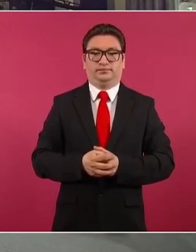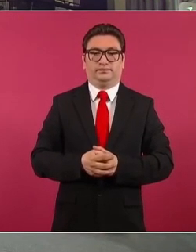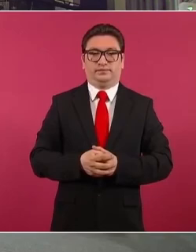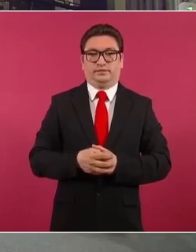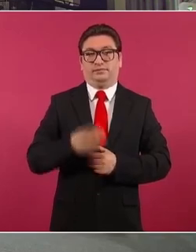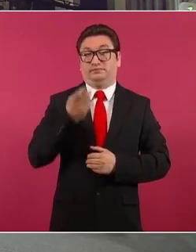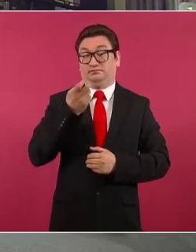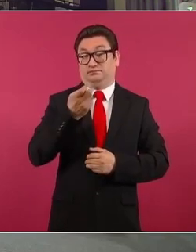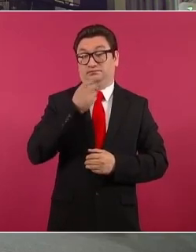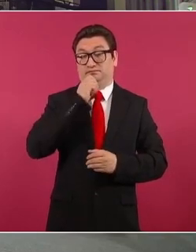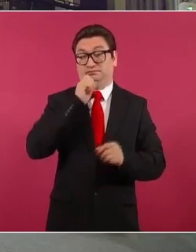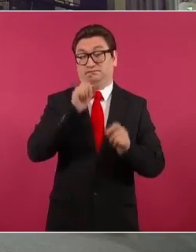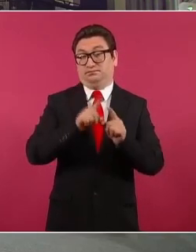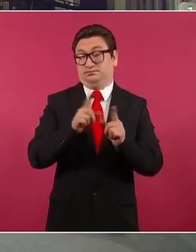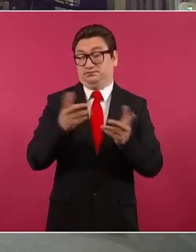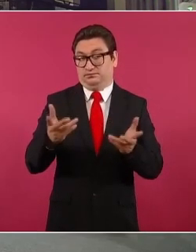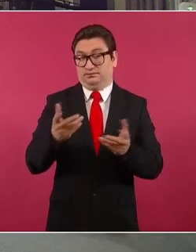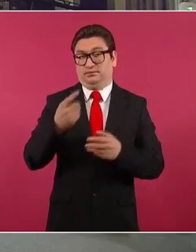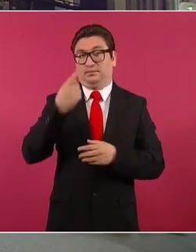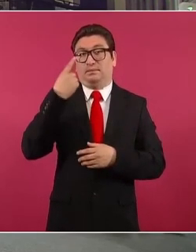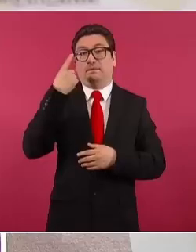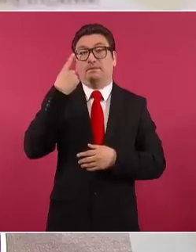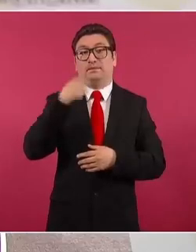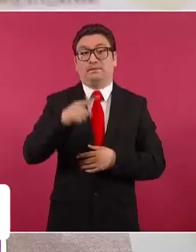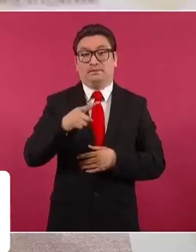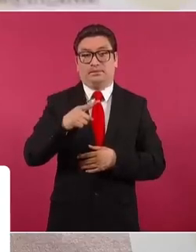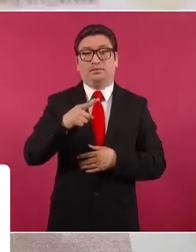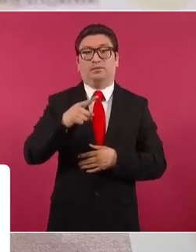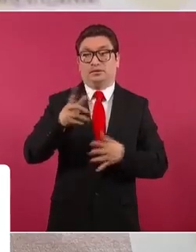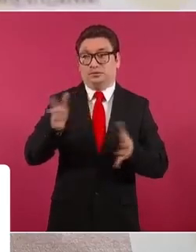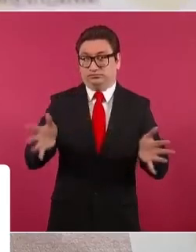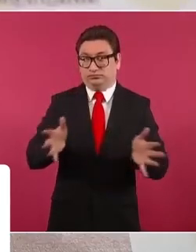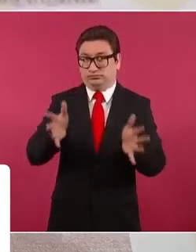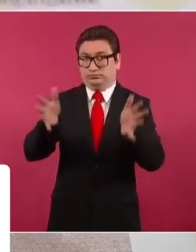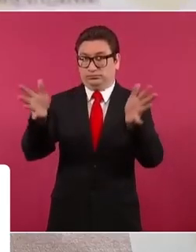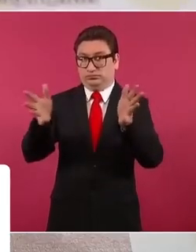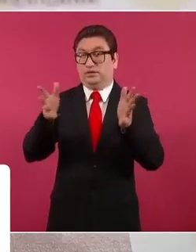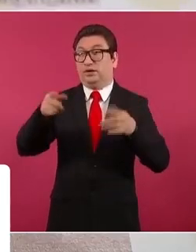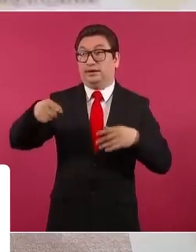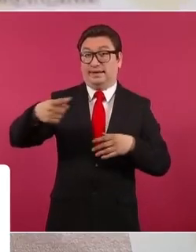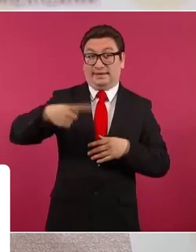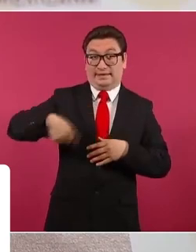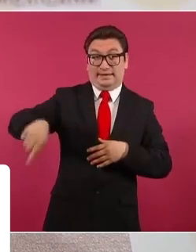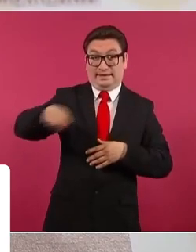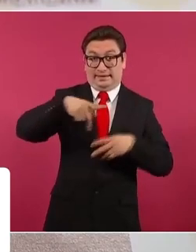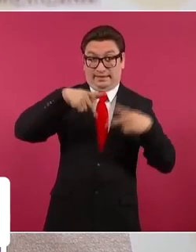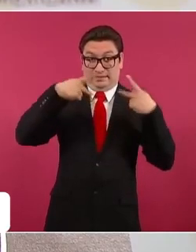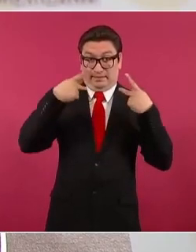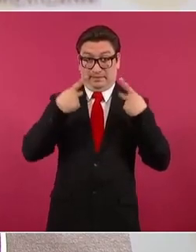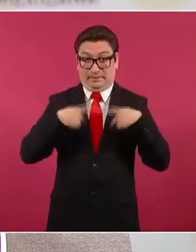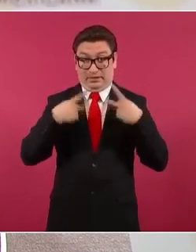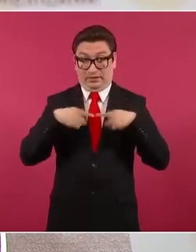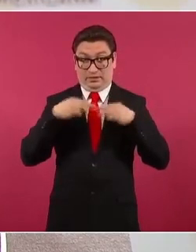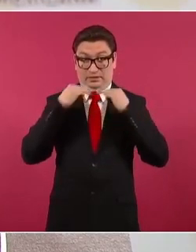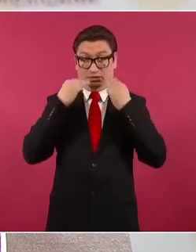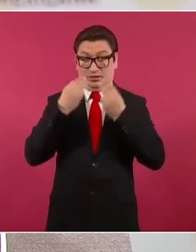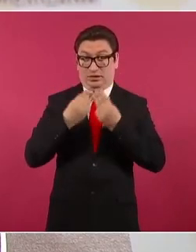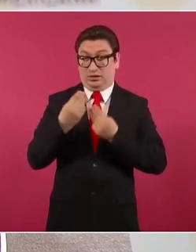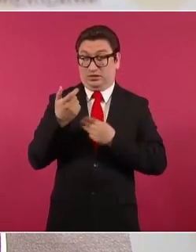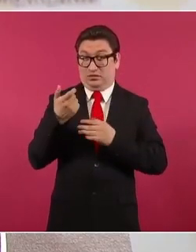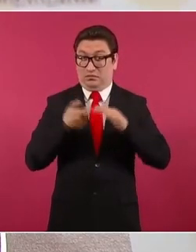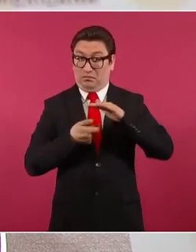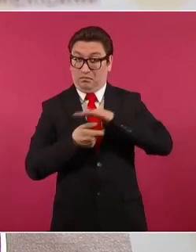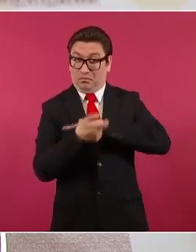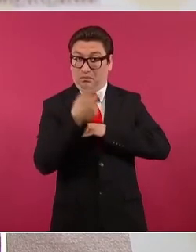para desalentar la actividad de polleros o de traficantes de personas,